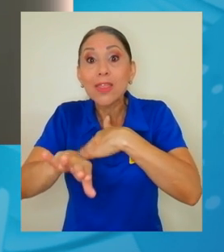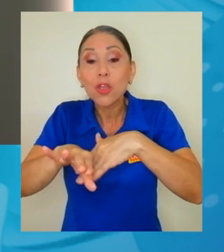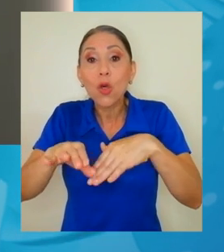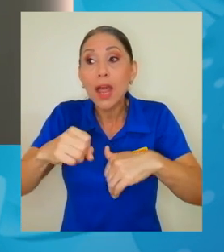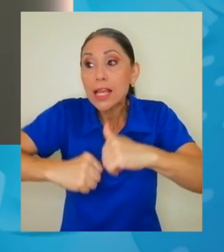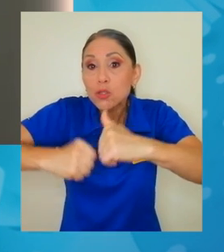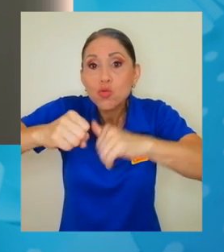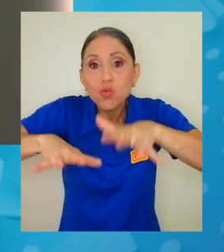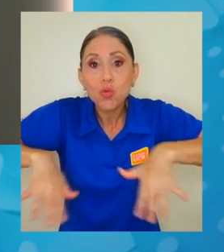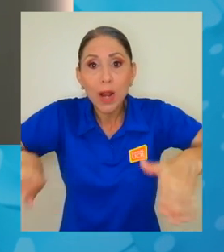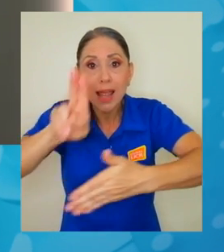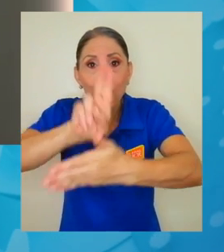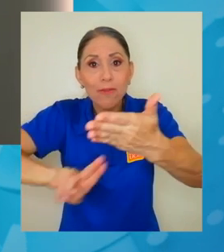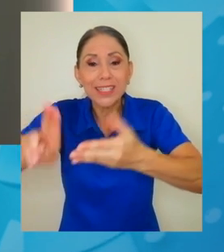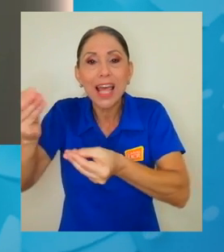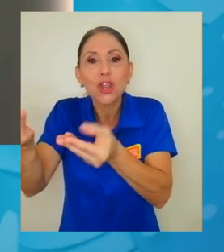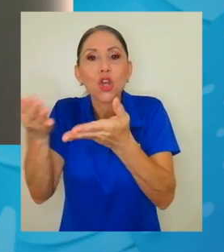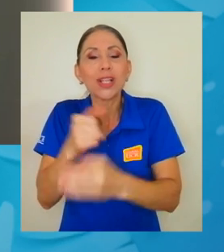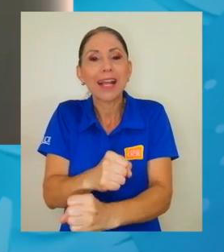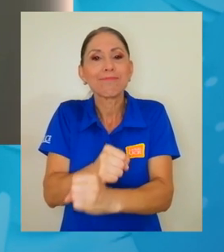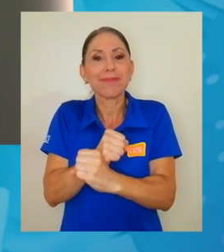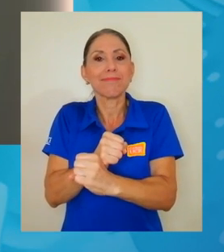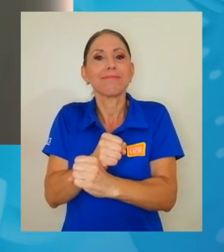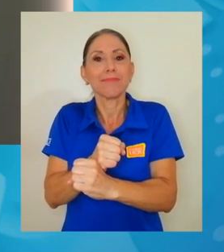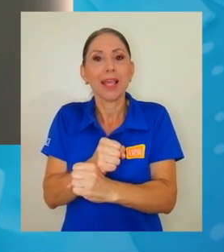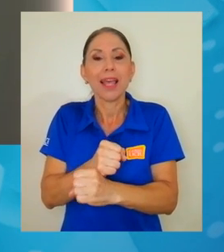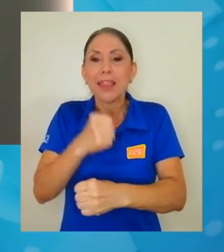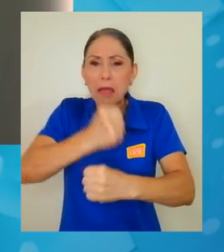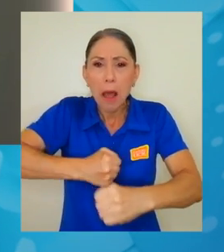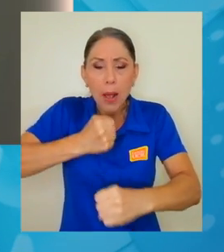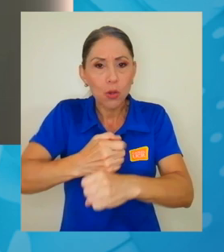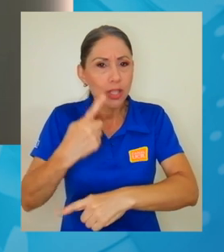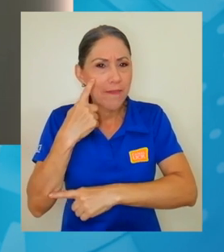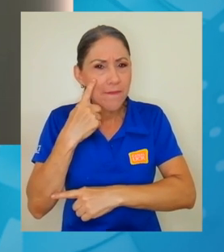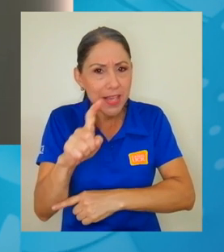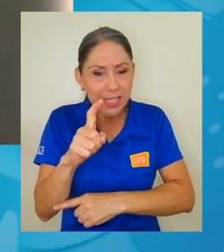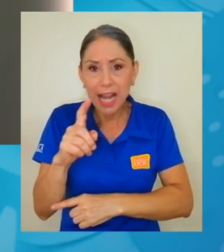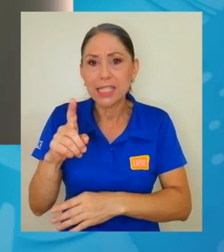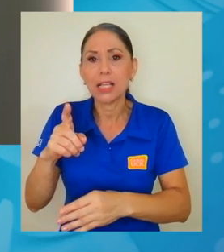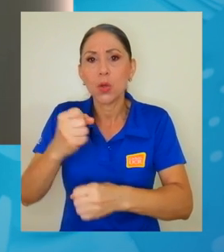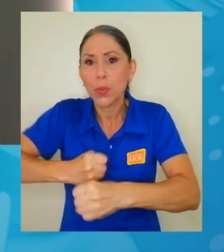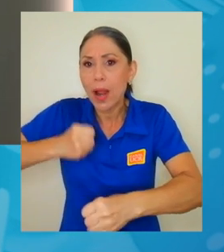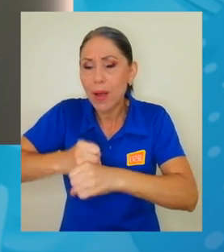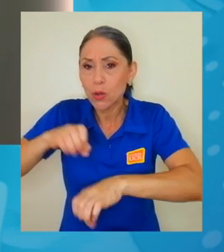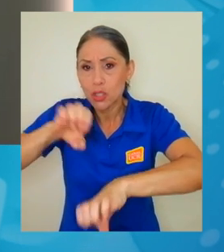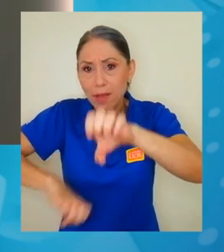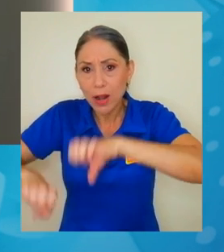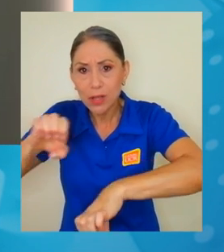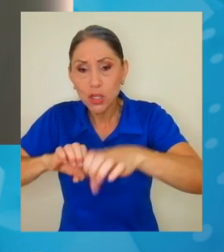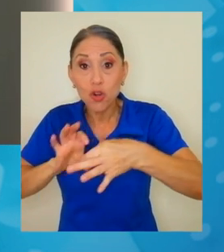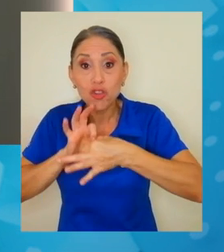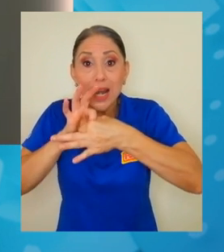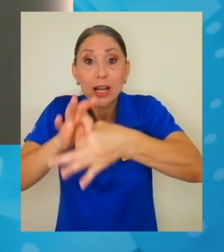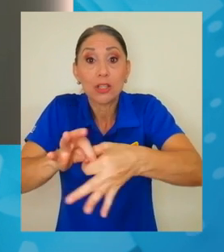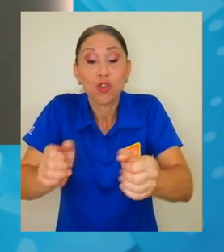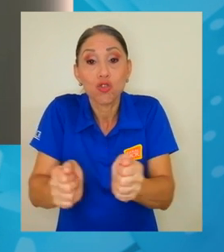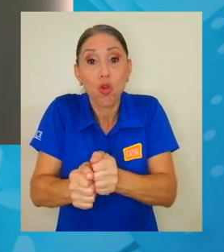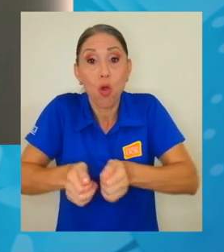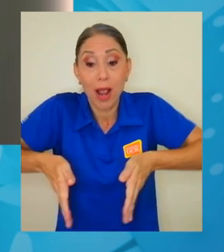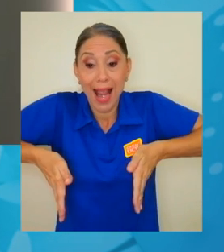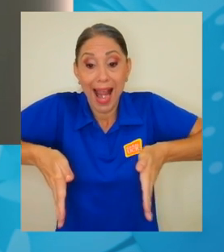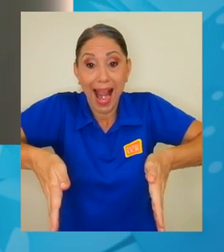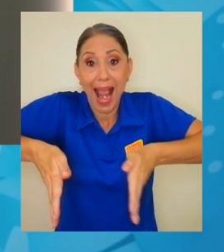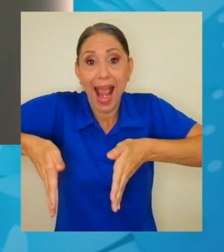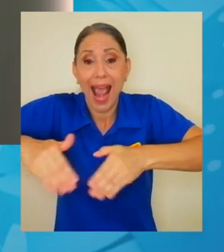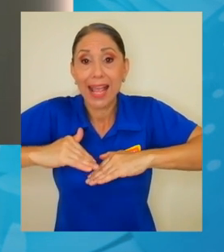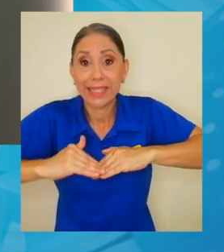esa garantía. Entonces, todos los trabajos de fiscalización, evaluación y otros relacionados con la Red Vial Nacional